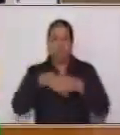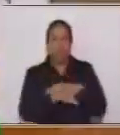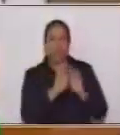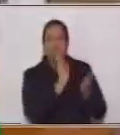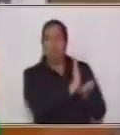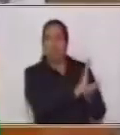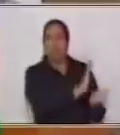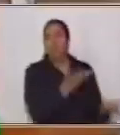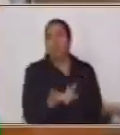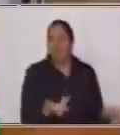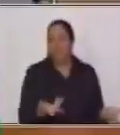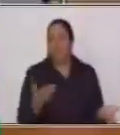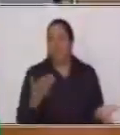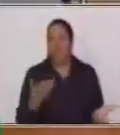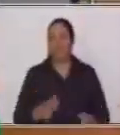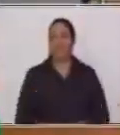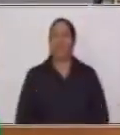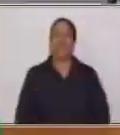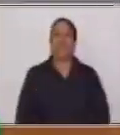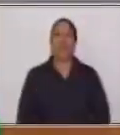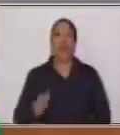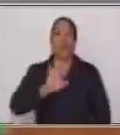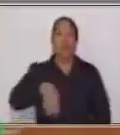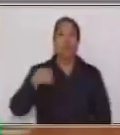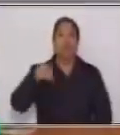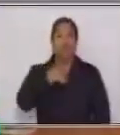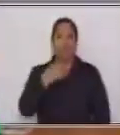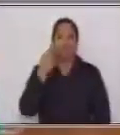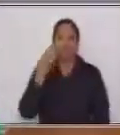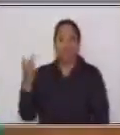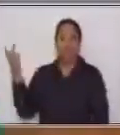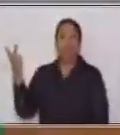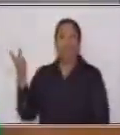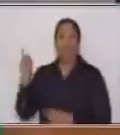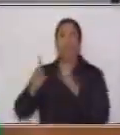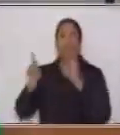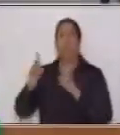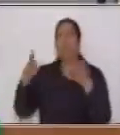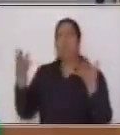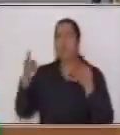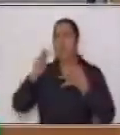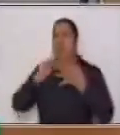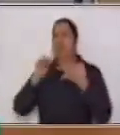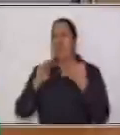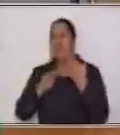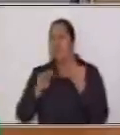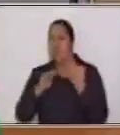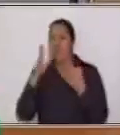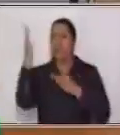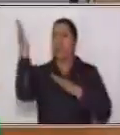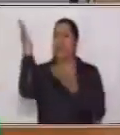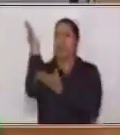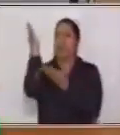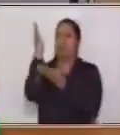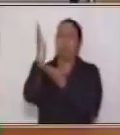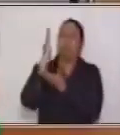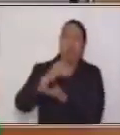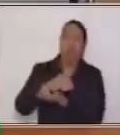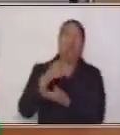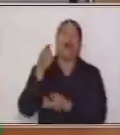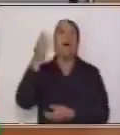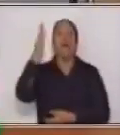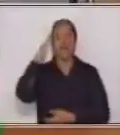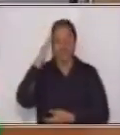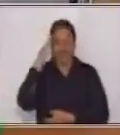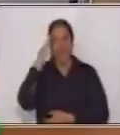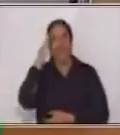Bueno, después de que hemos observado los recursos que sacamos de los árboles, ahora vamos a aprender